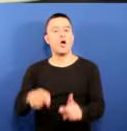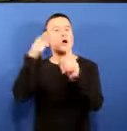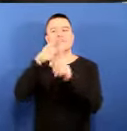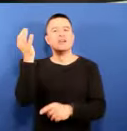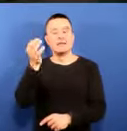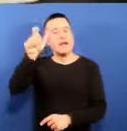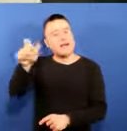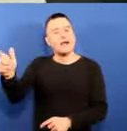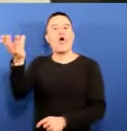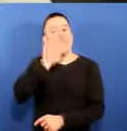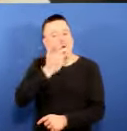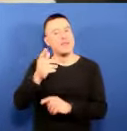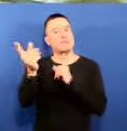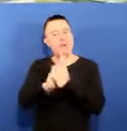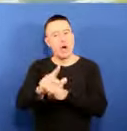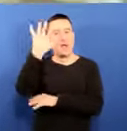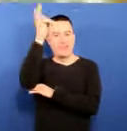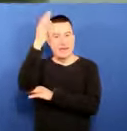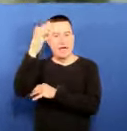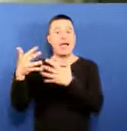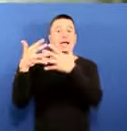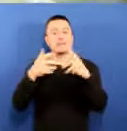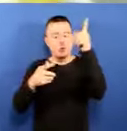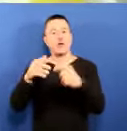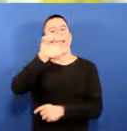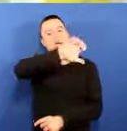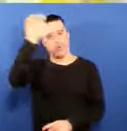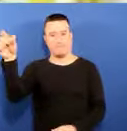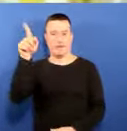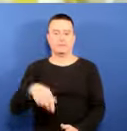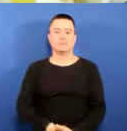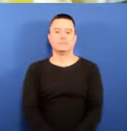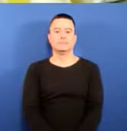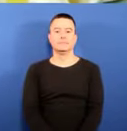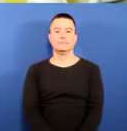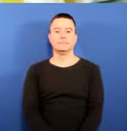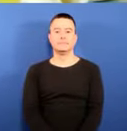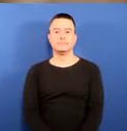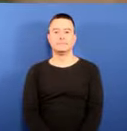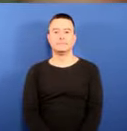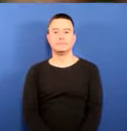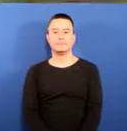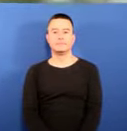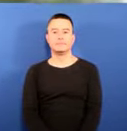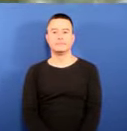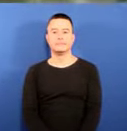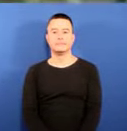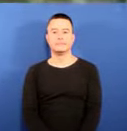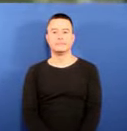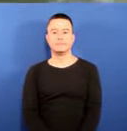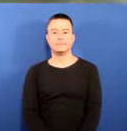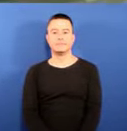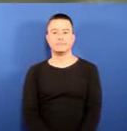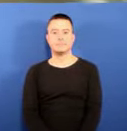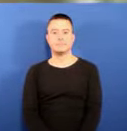económico, financiero, turístico, de la moda y el diseño comercial, del deporte y diplomático han podido degustar una selección de